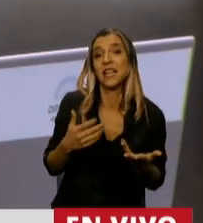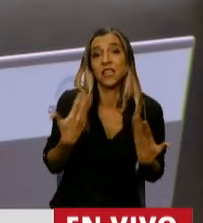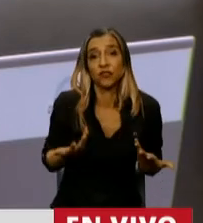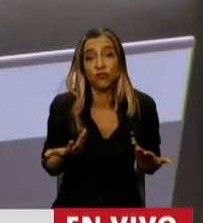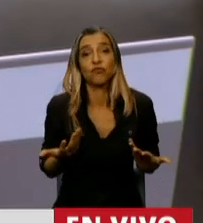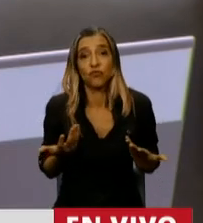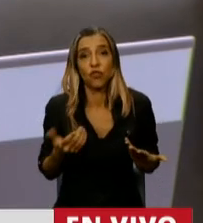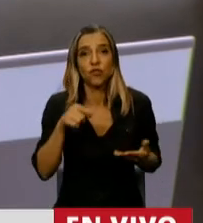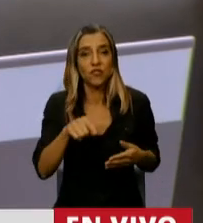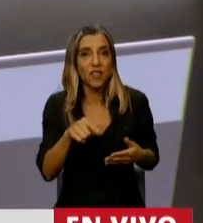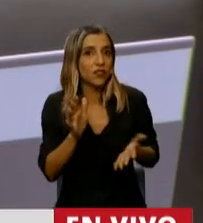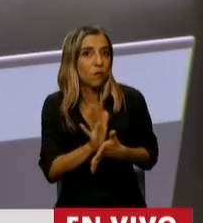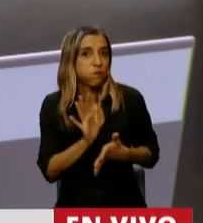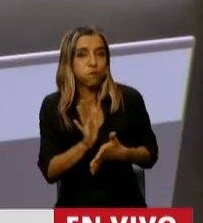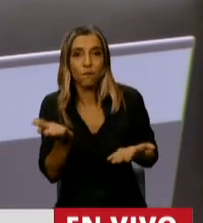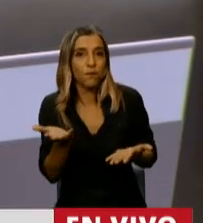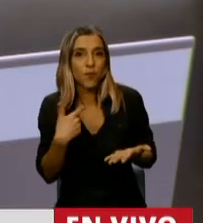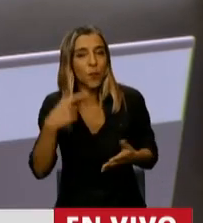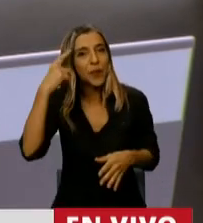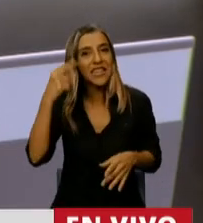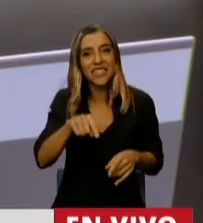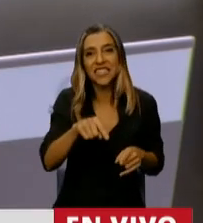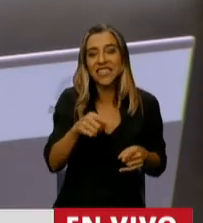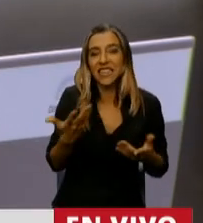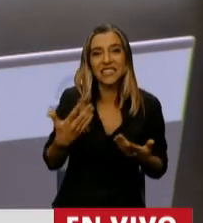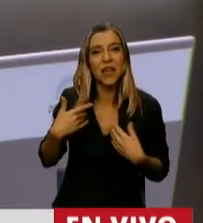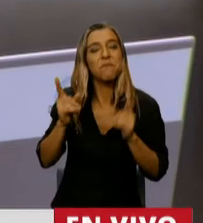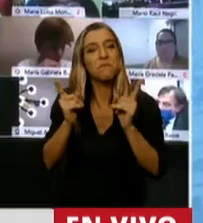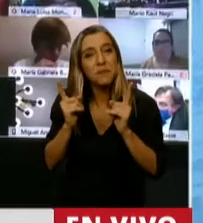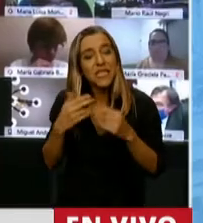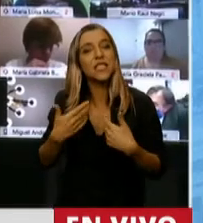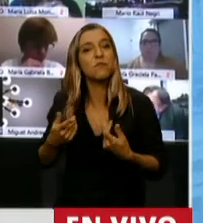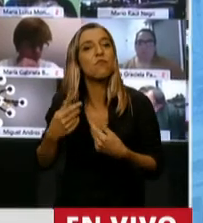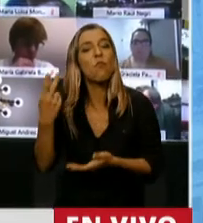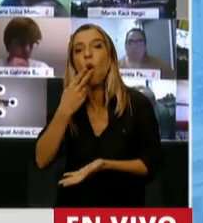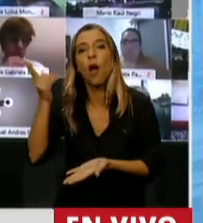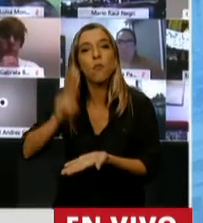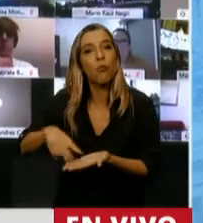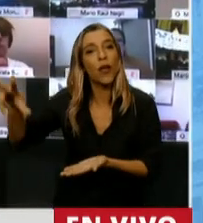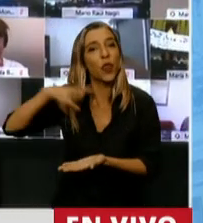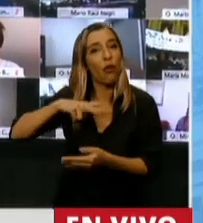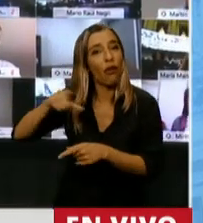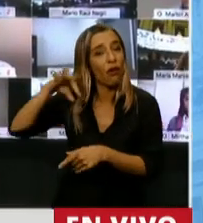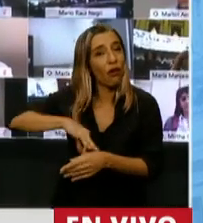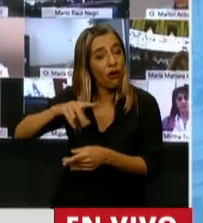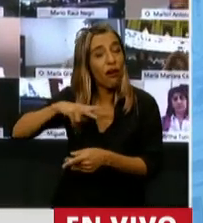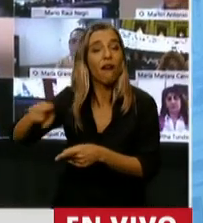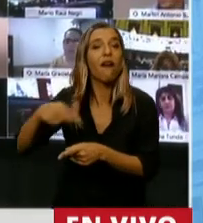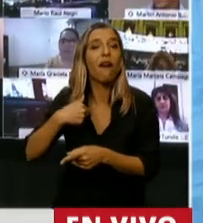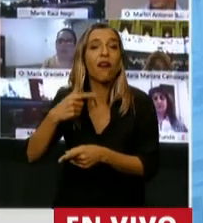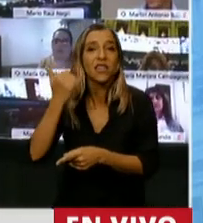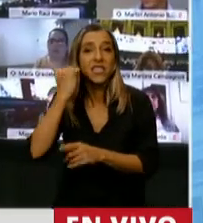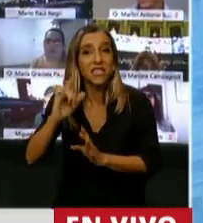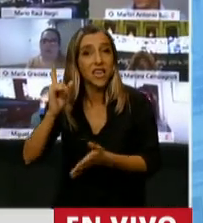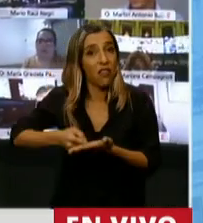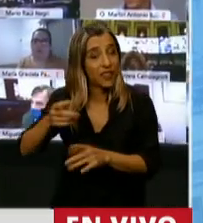recaudaría todo el impuesto a la riqueza que ya tiene dictamen de esta Cámara durante todo el año. 6